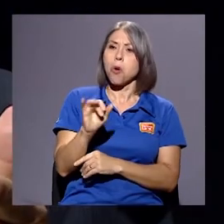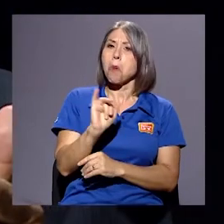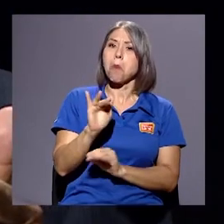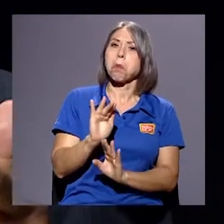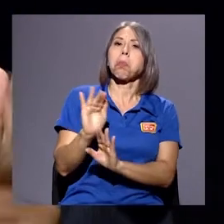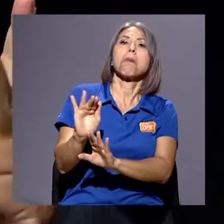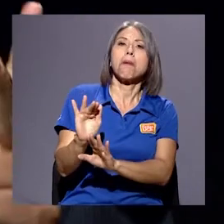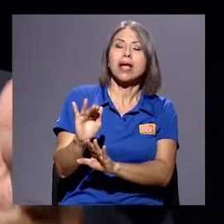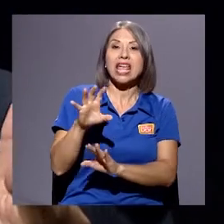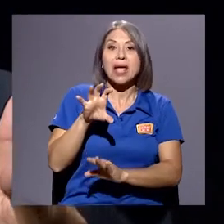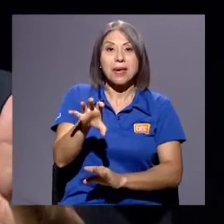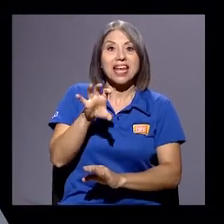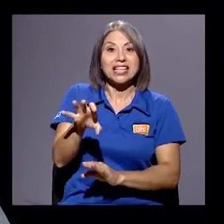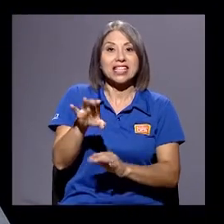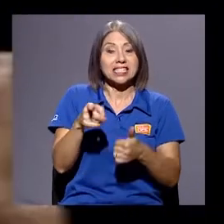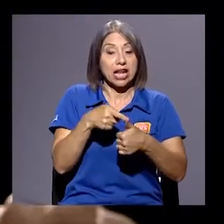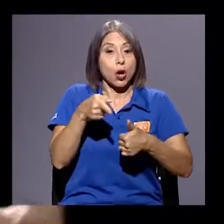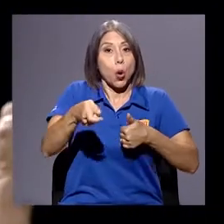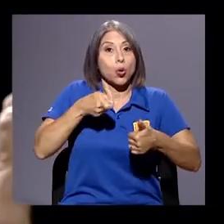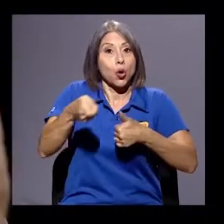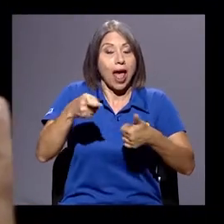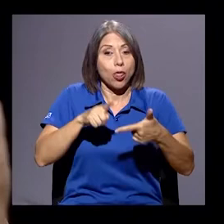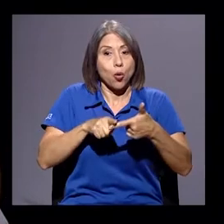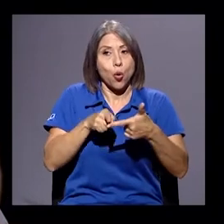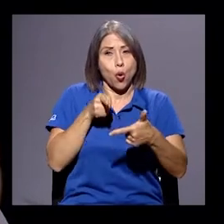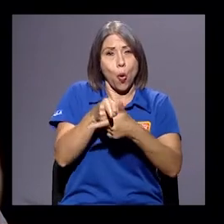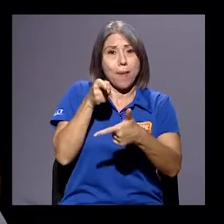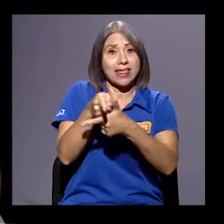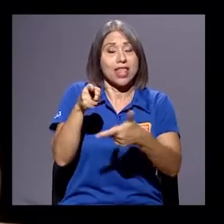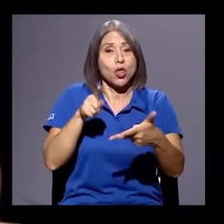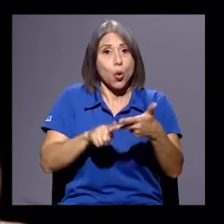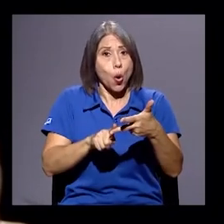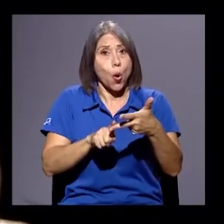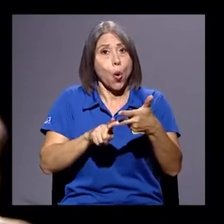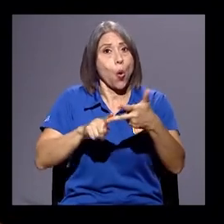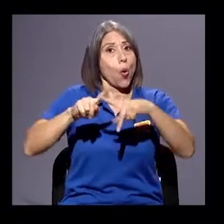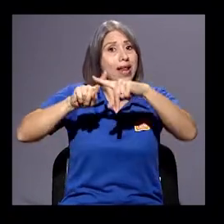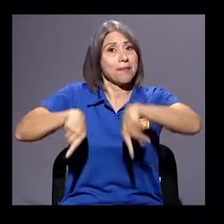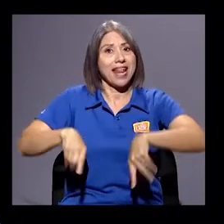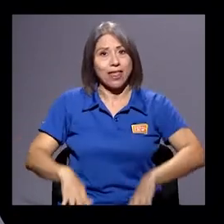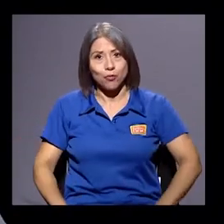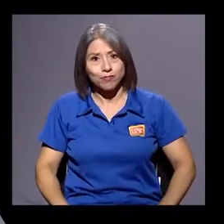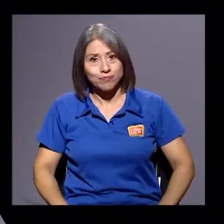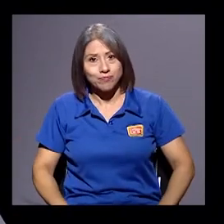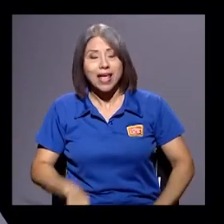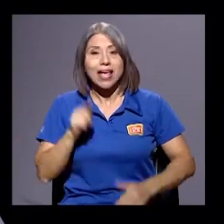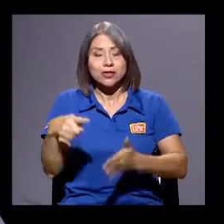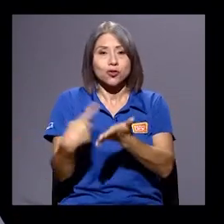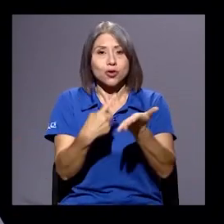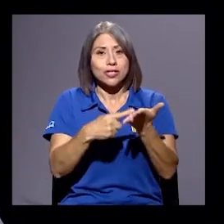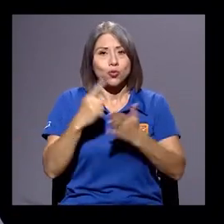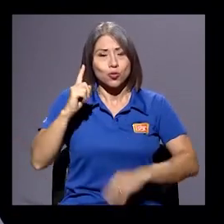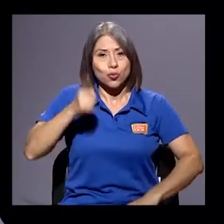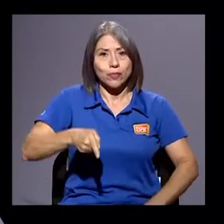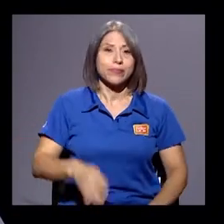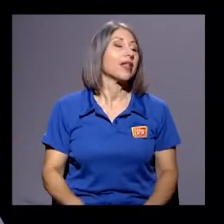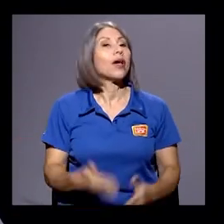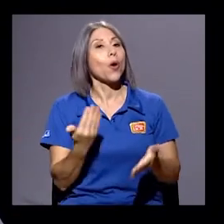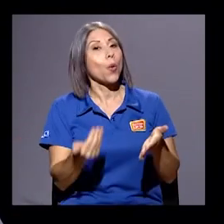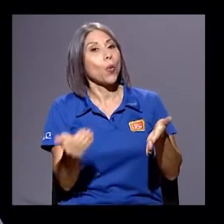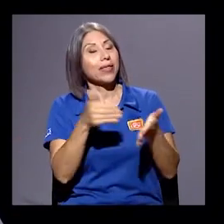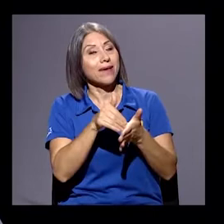combatido o eliminado. Esos son discursos autoritarios. Hacerle la parte ahí totalmente. Don Randall, accionando dos botones otra vez,